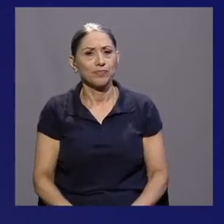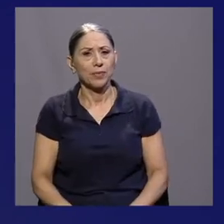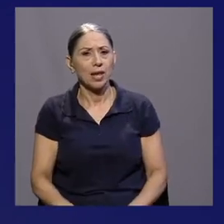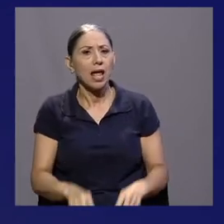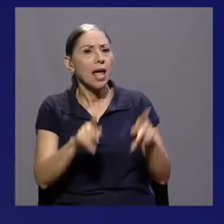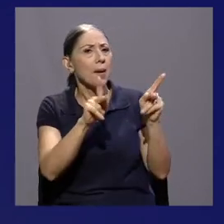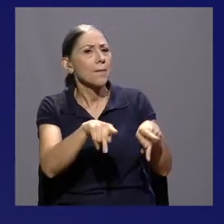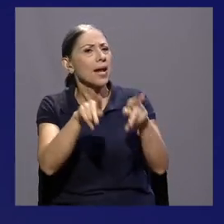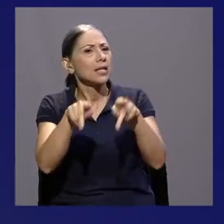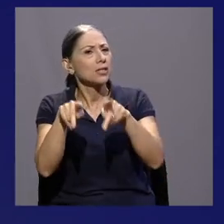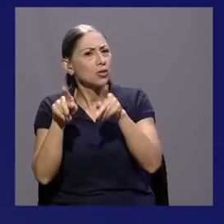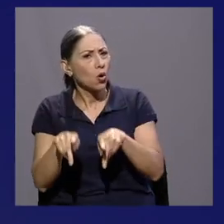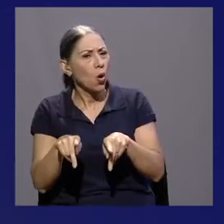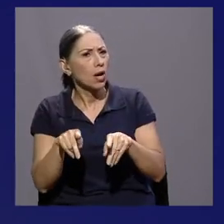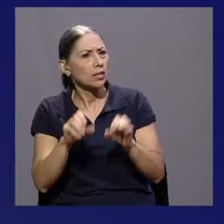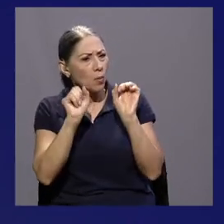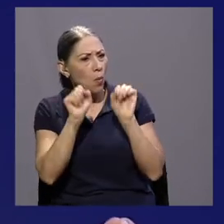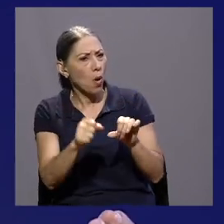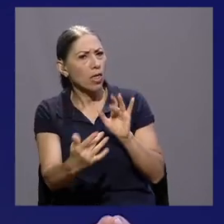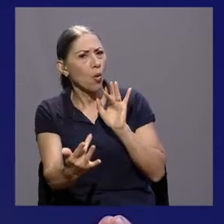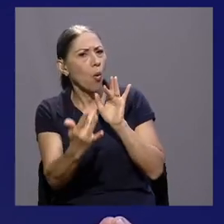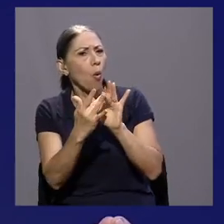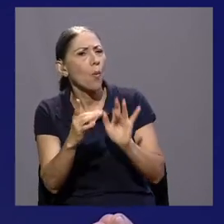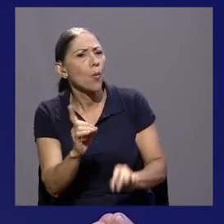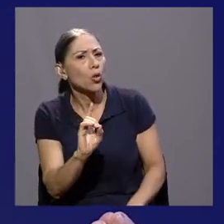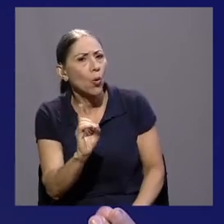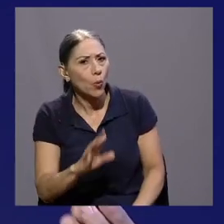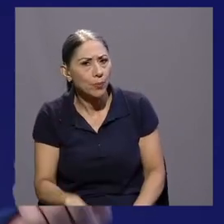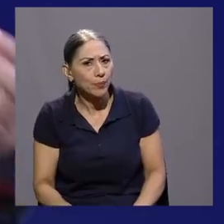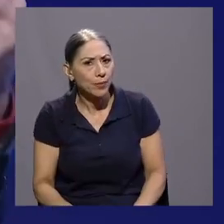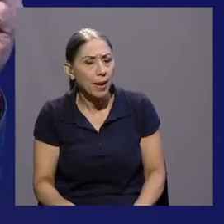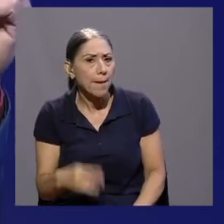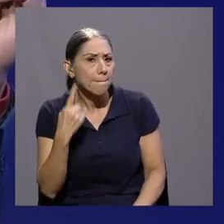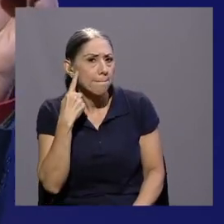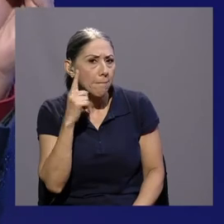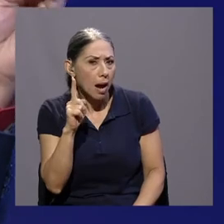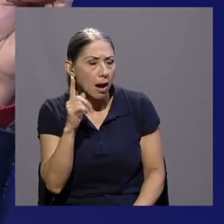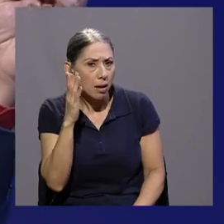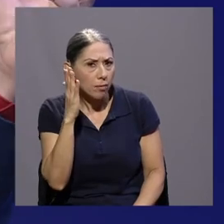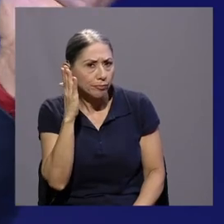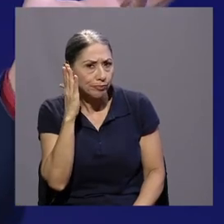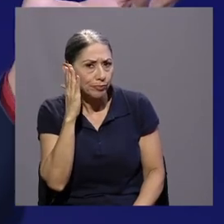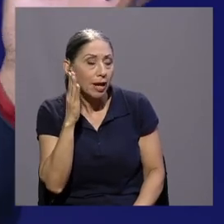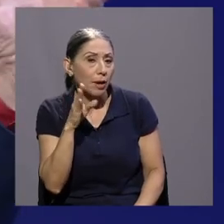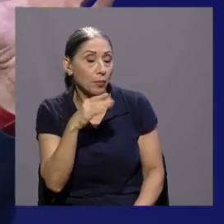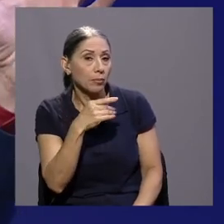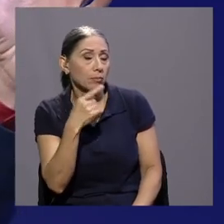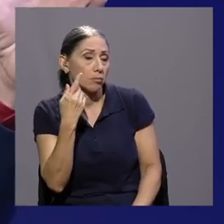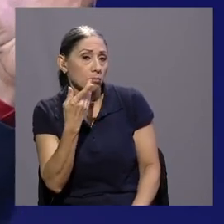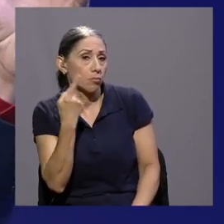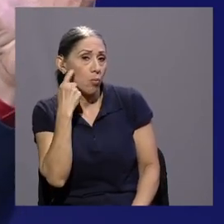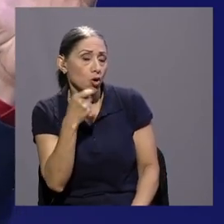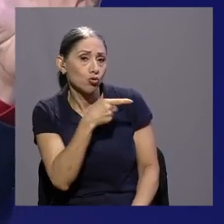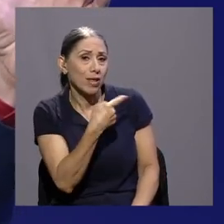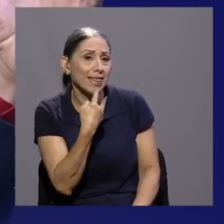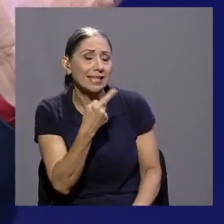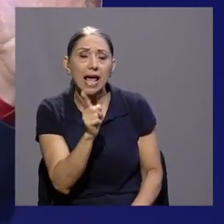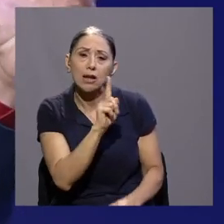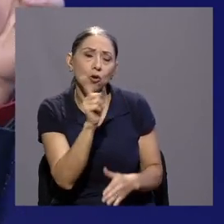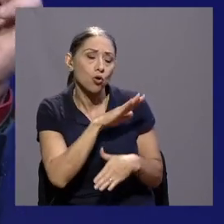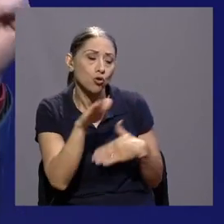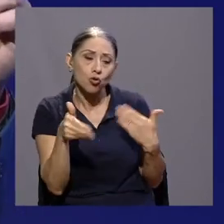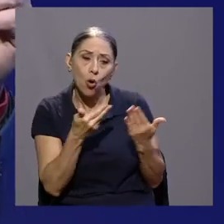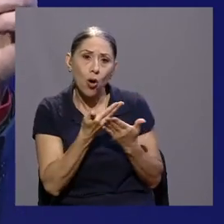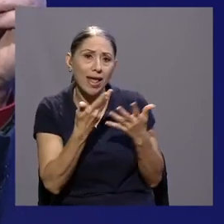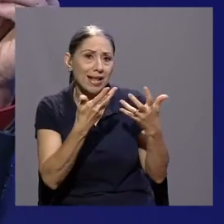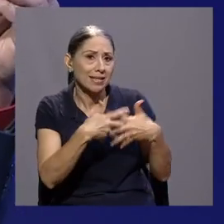Porque esto también es muy importante, ¿verdad?, que decía que no todas las empresas, no en todas las